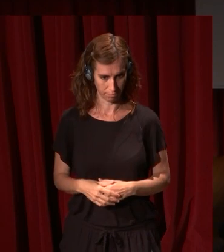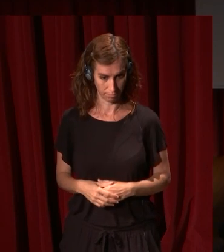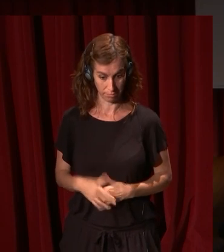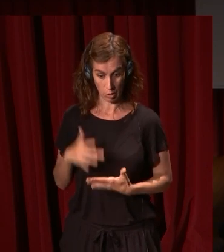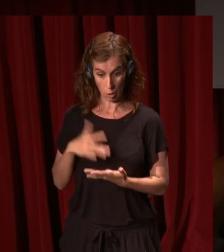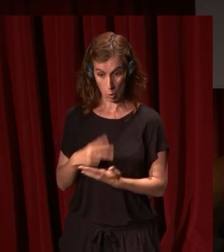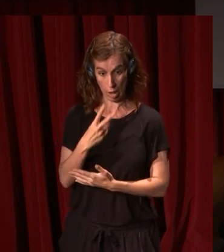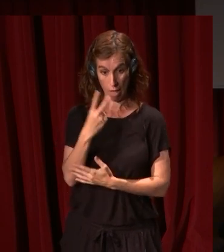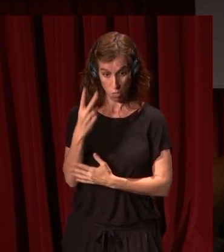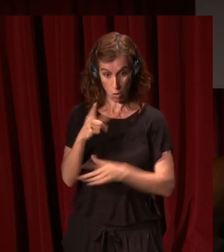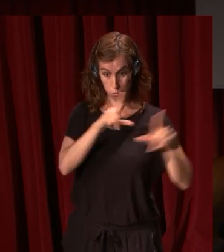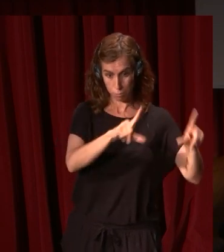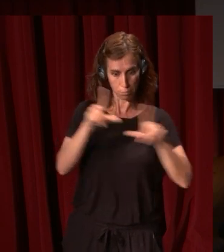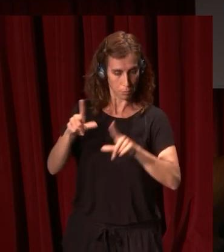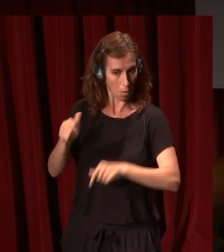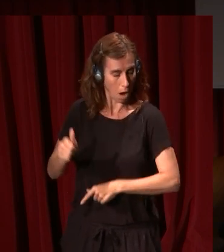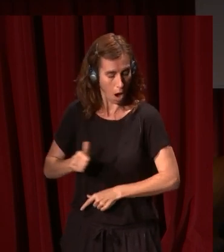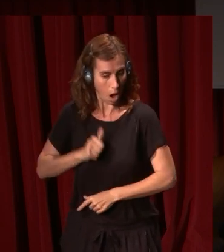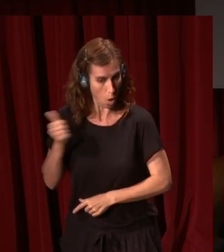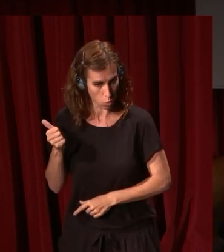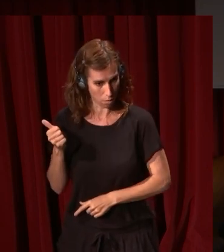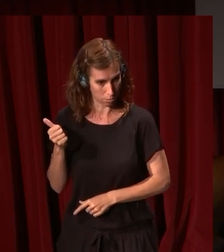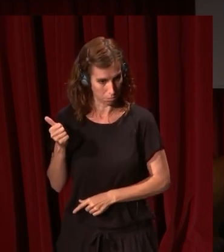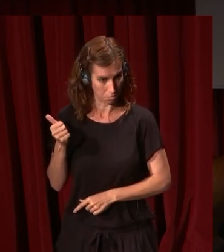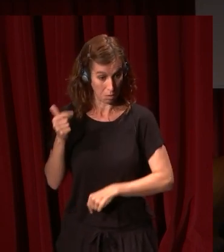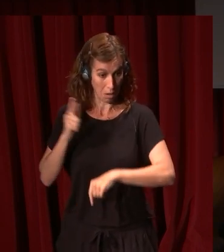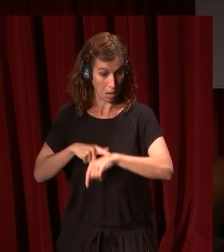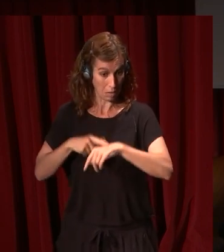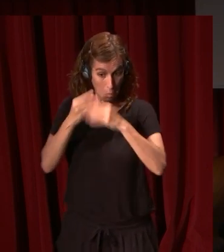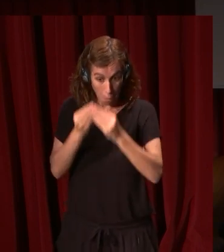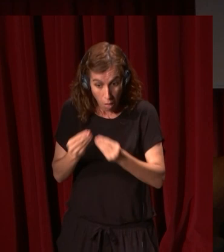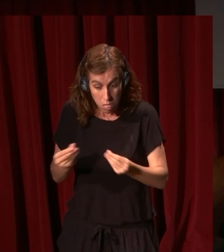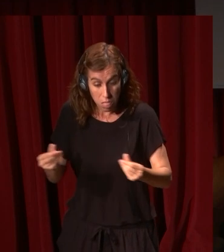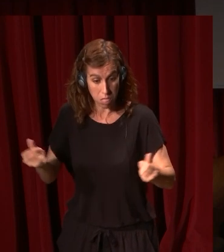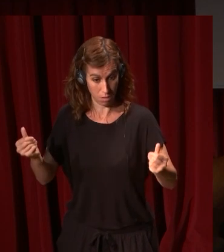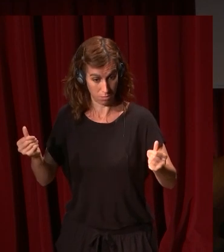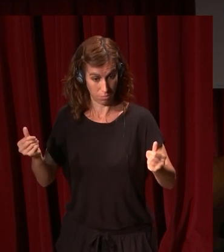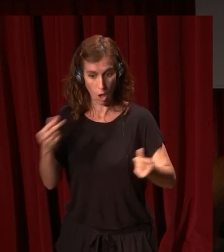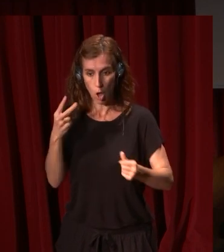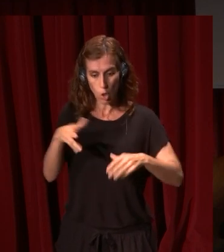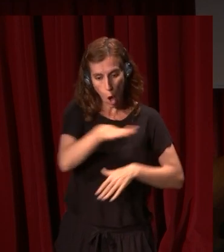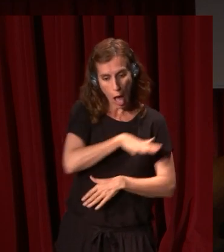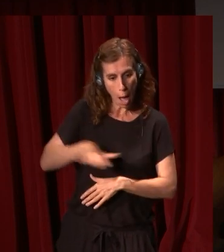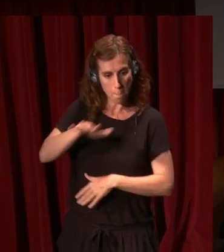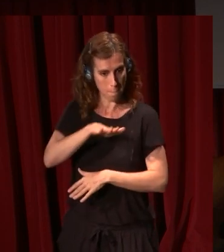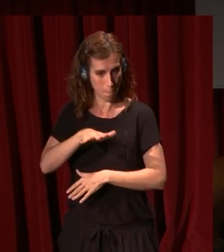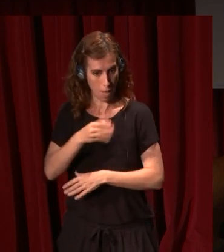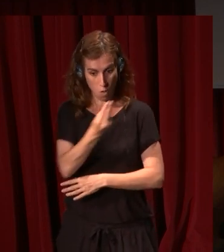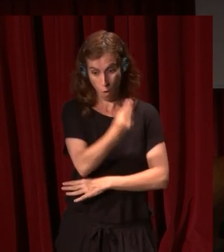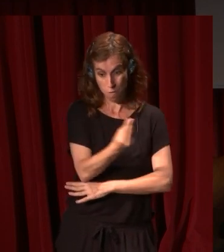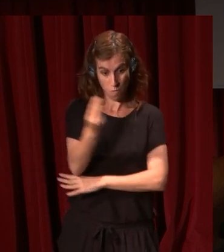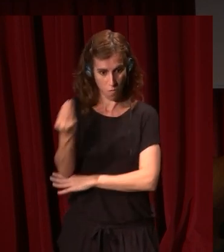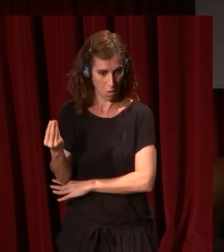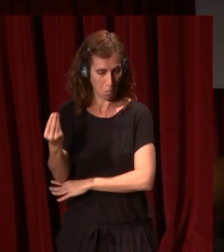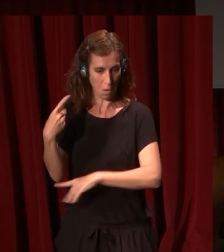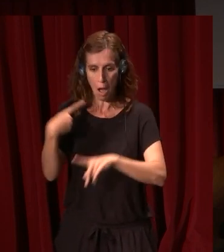edificaciones casuales, gastadas por el tiempo, dos espacios habitados por figuras que están ocupadas en